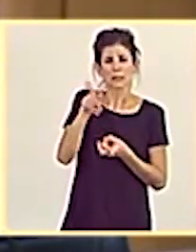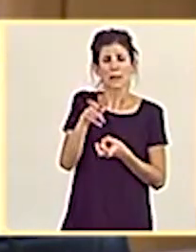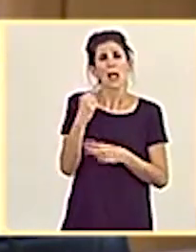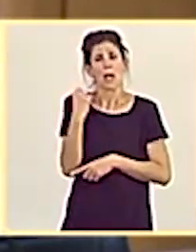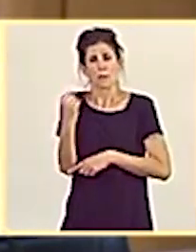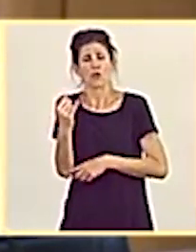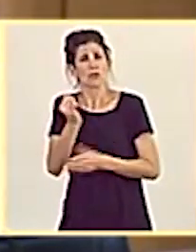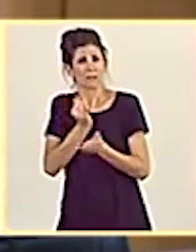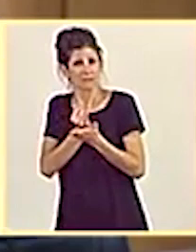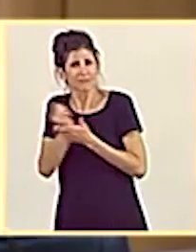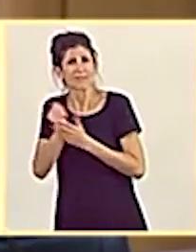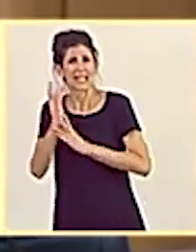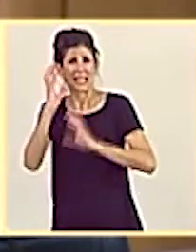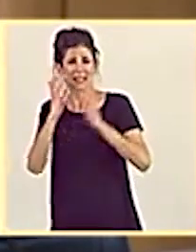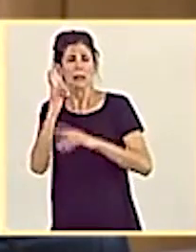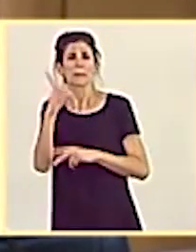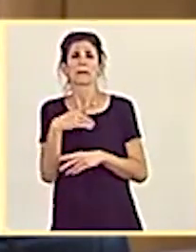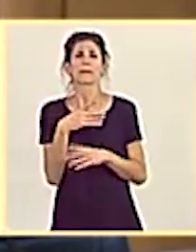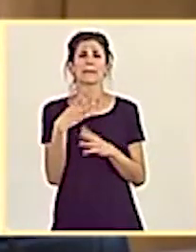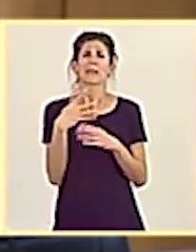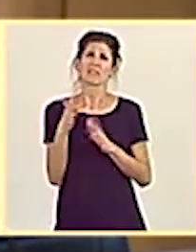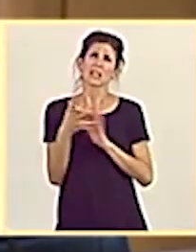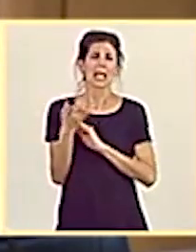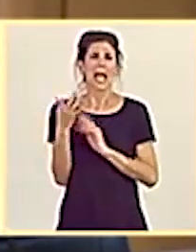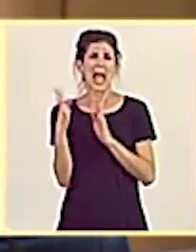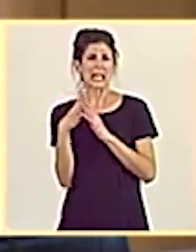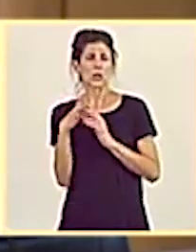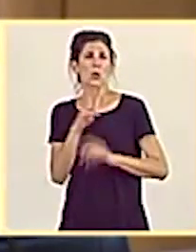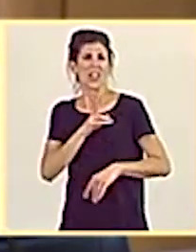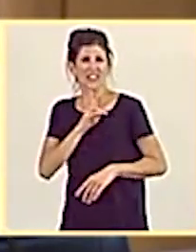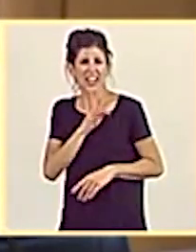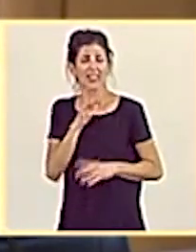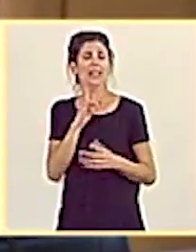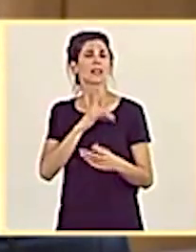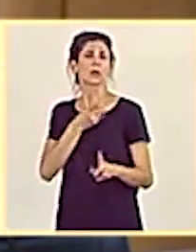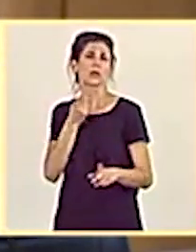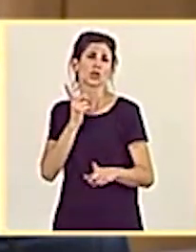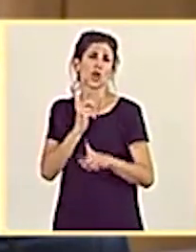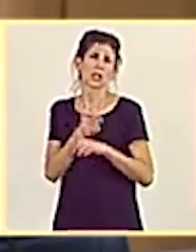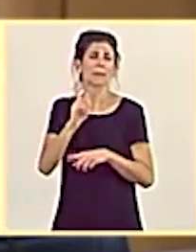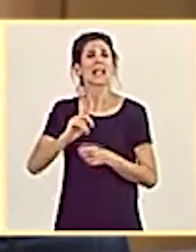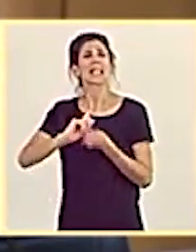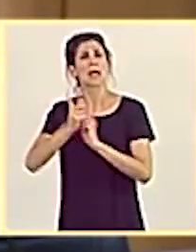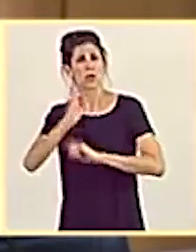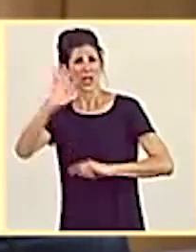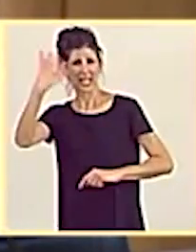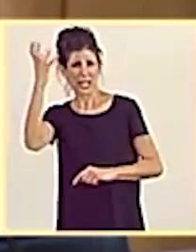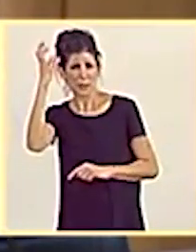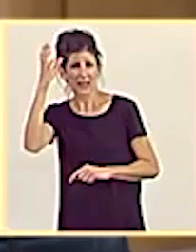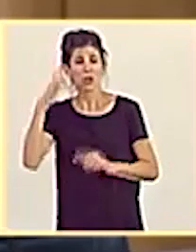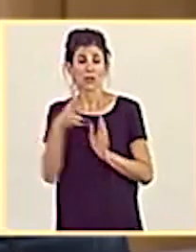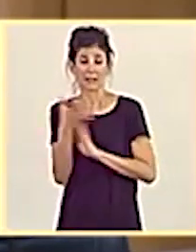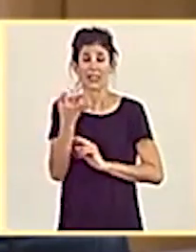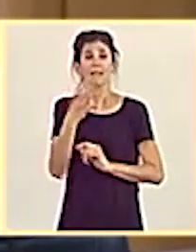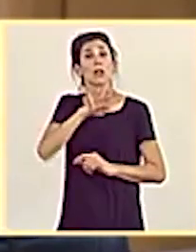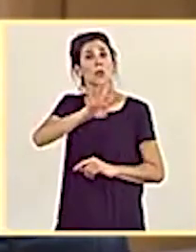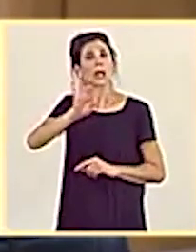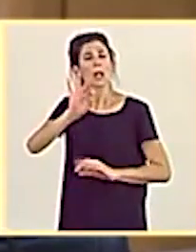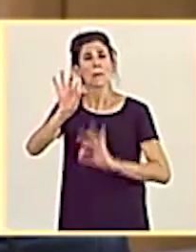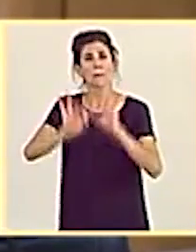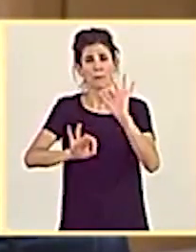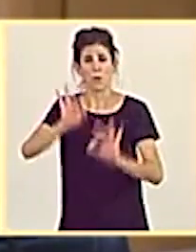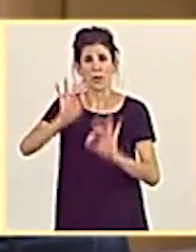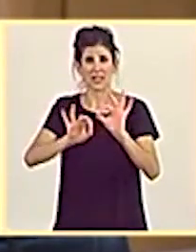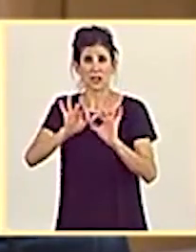la arquitectura verde, el respeto al medioambiente y la lucha contra el cambio climático que tiene que suponer el 40%